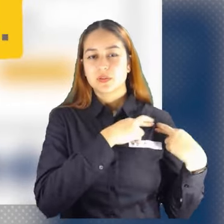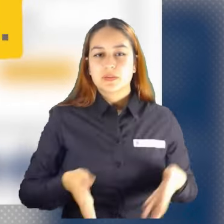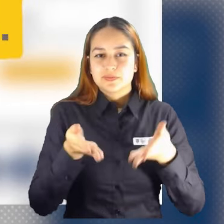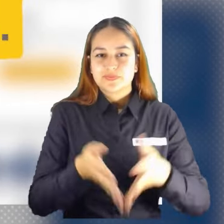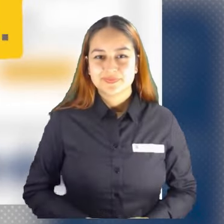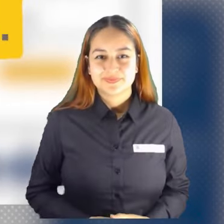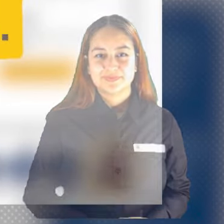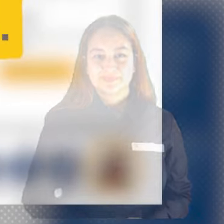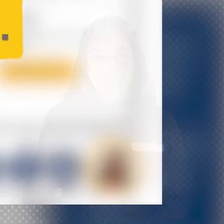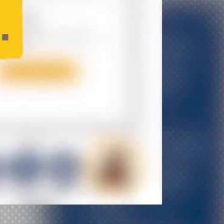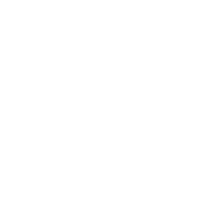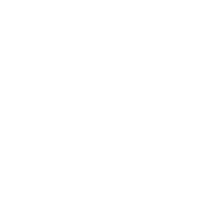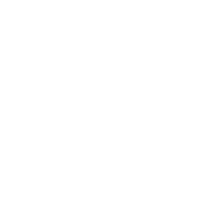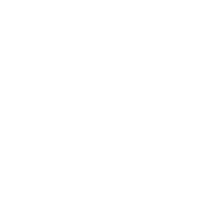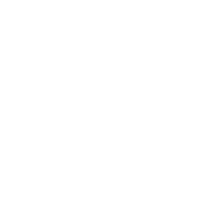interesa.